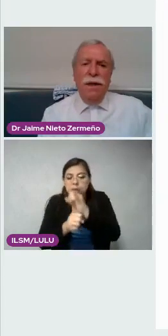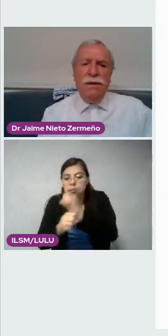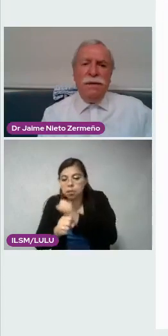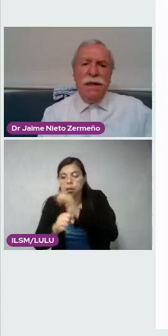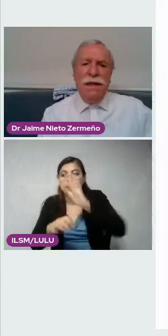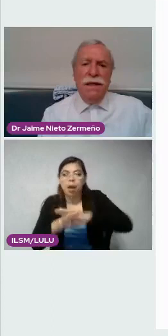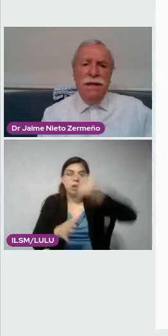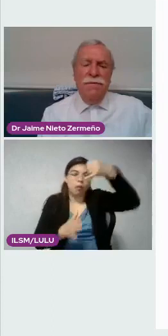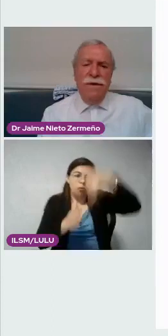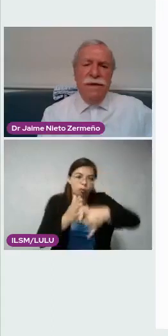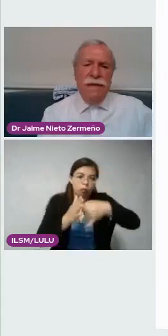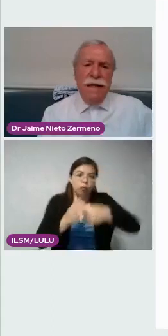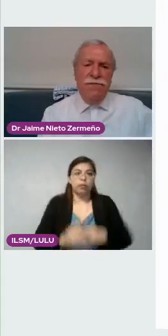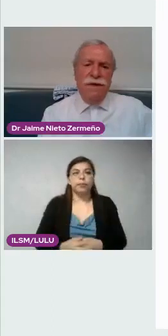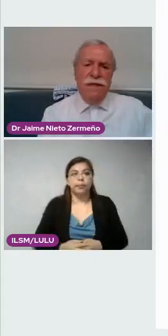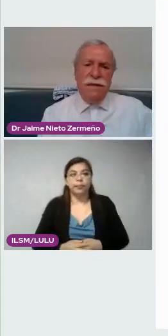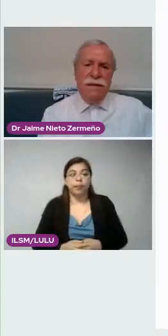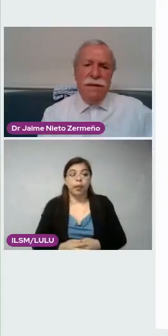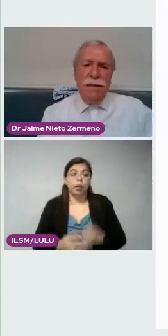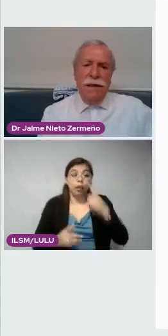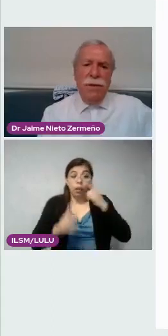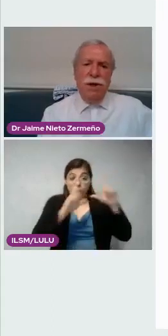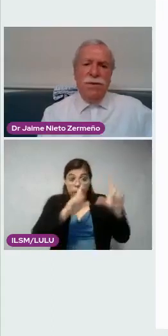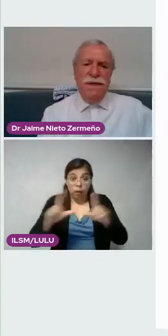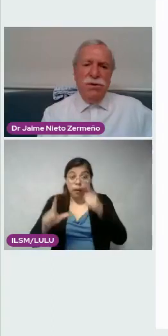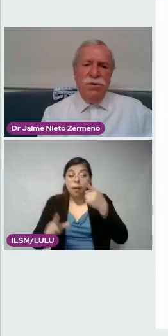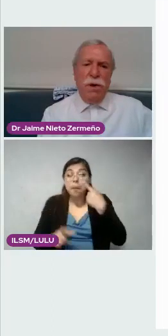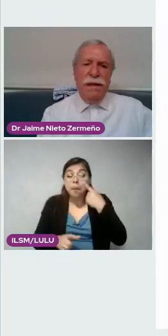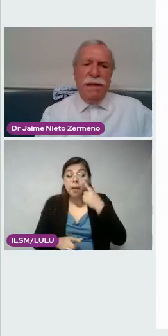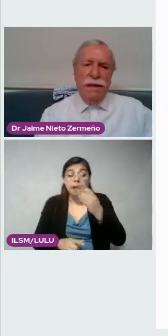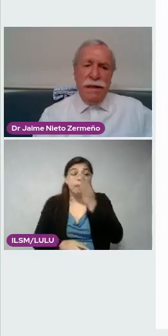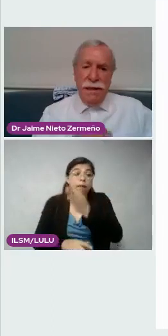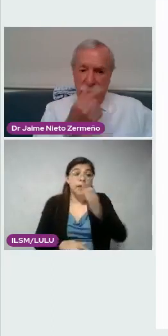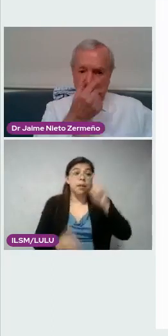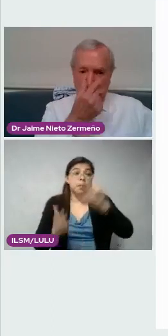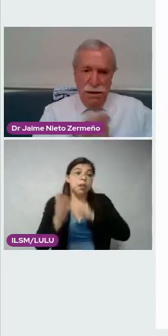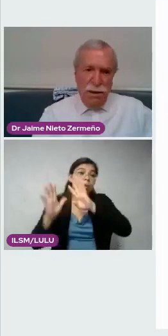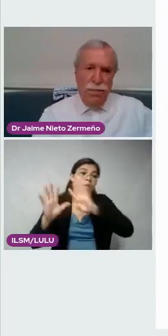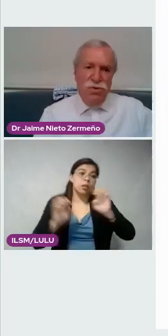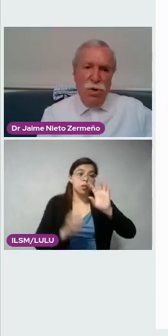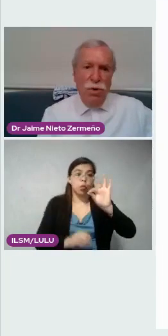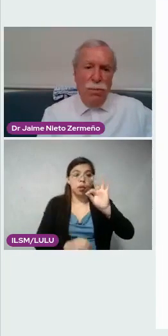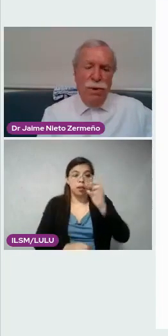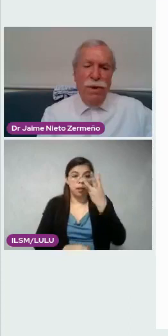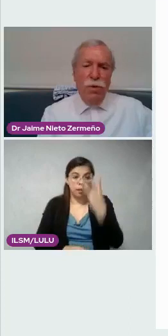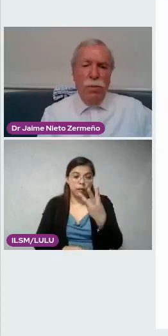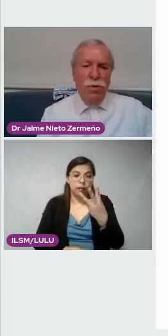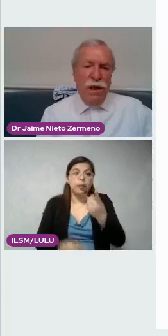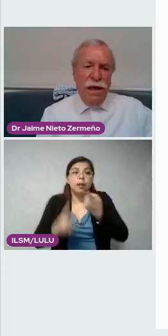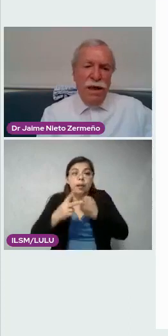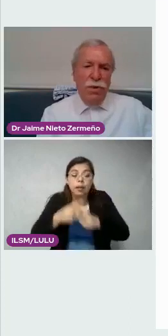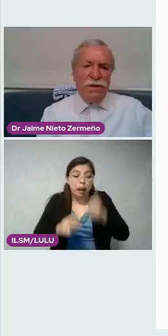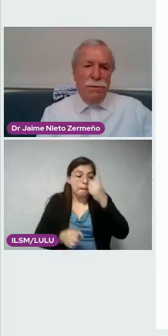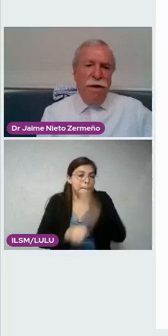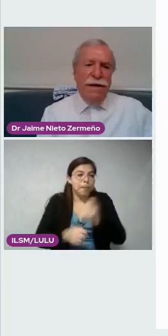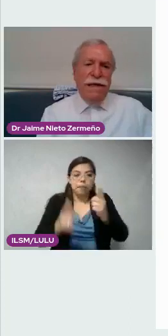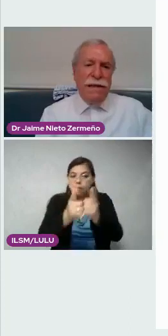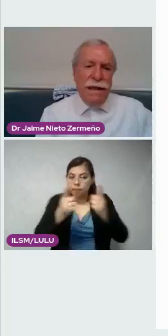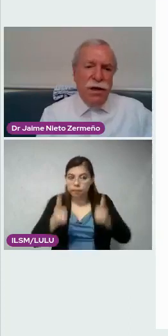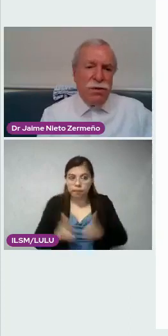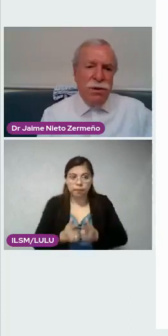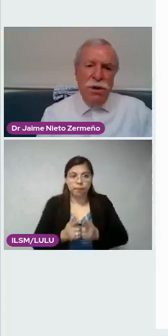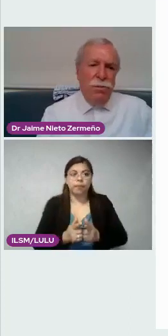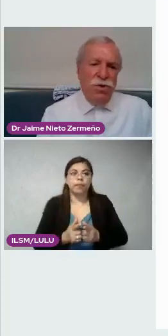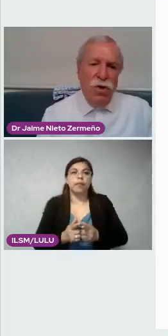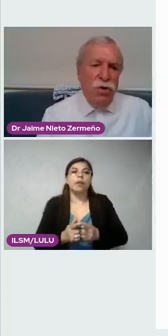También en esta área, fíjense las fechas. En 1943, se empezó el primer grupo, en aquella época se llamaban